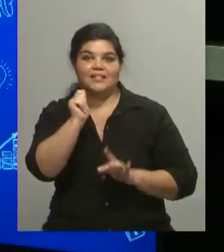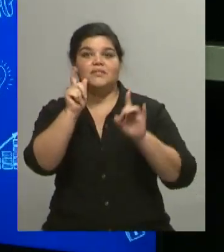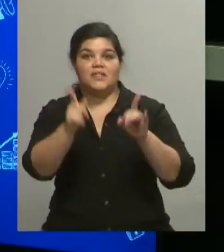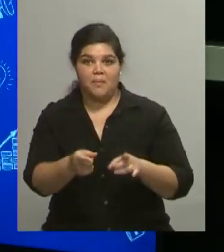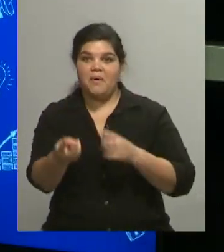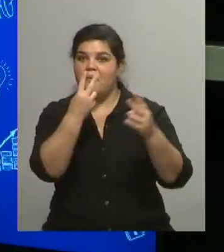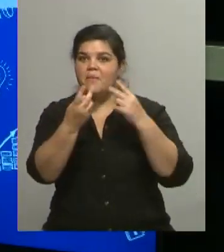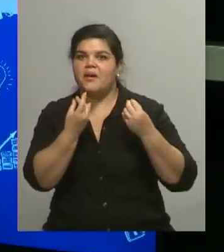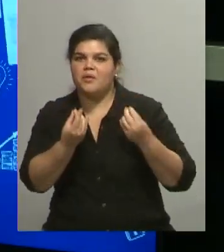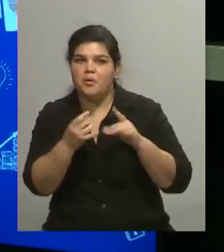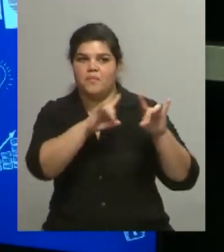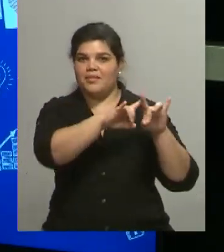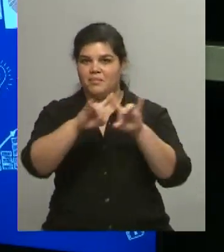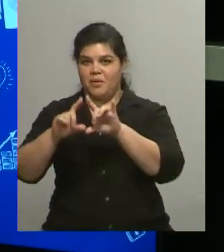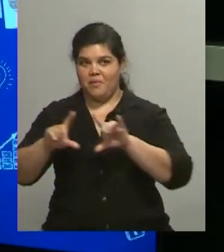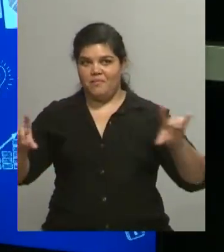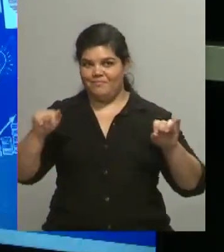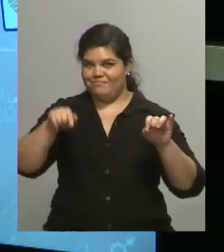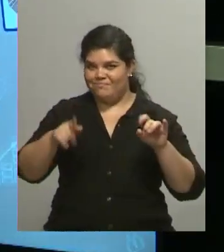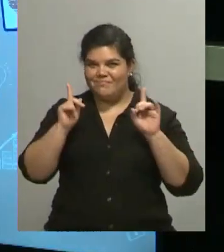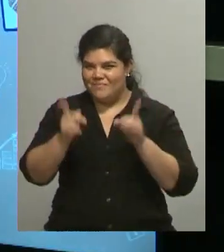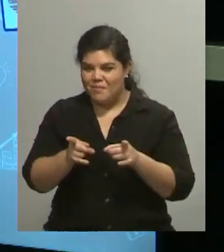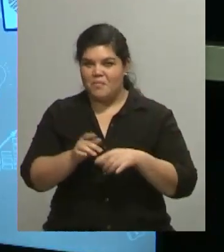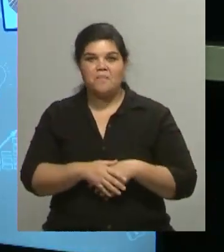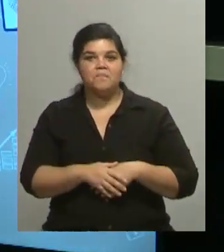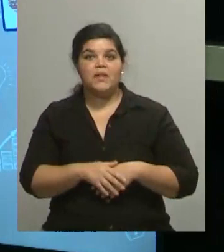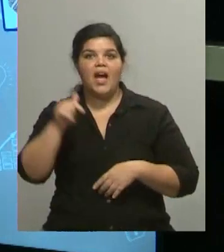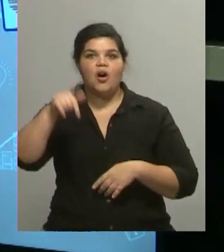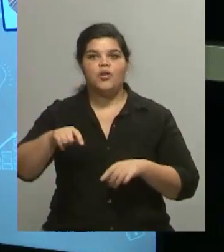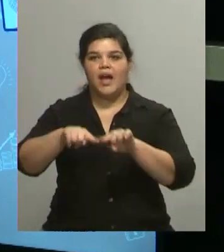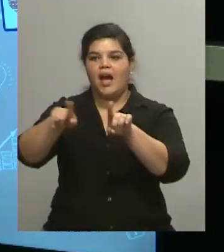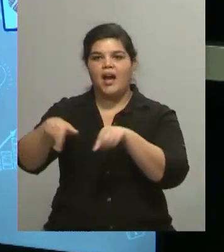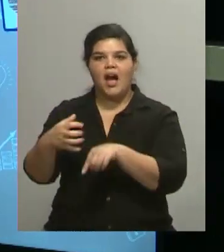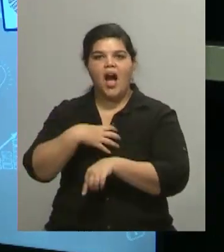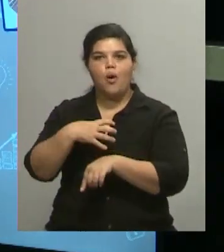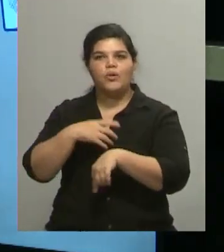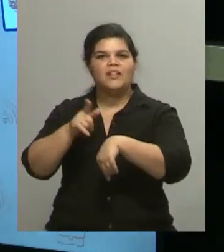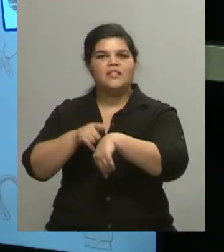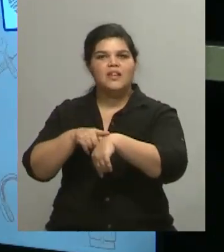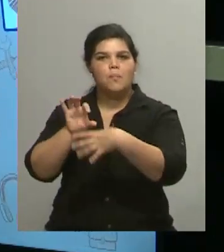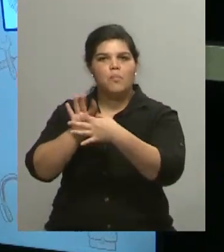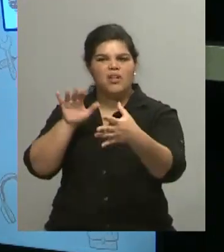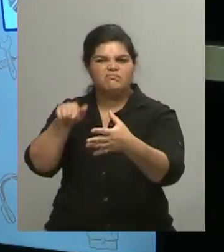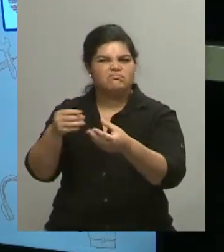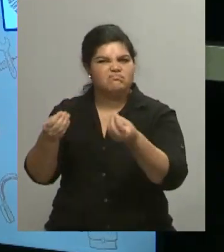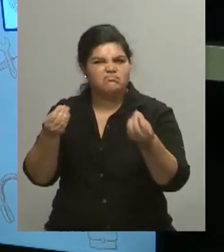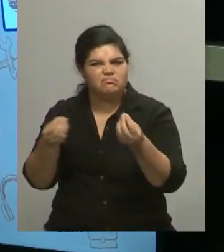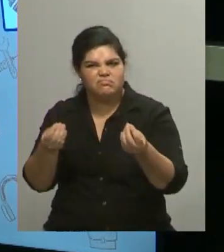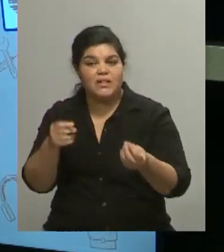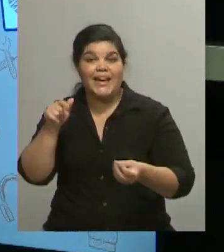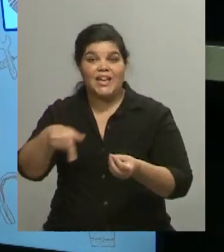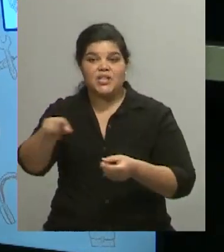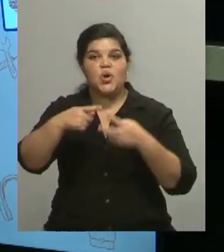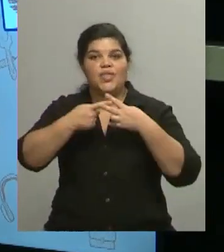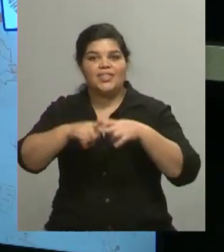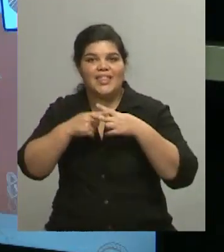.unidiversidad.com.ar. Aulas de Tiempo Libre. Estaba mirando casi 100 talleres han hecho, así que vamos